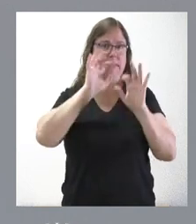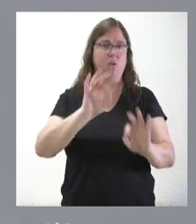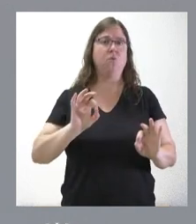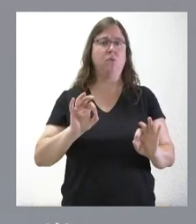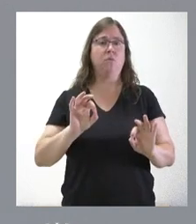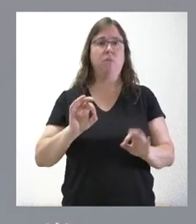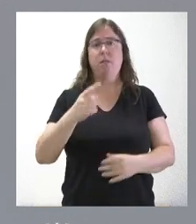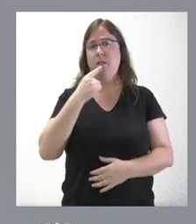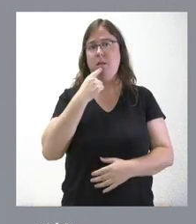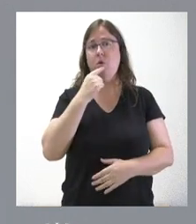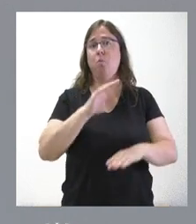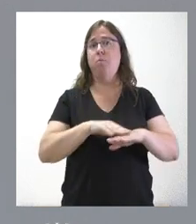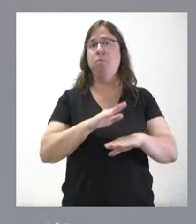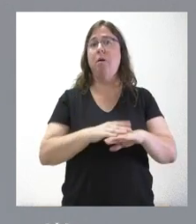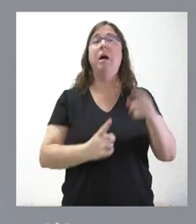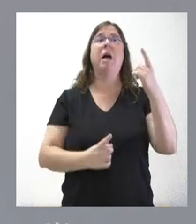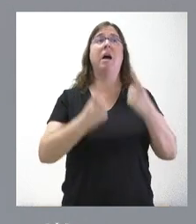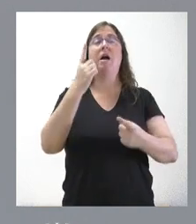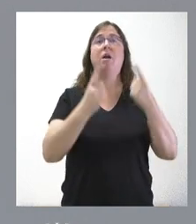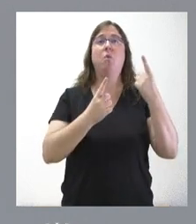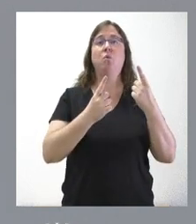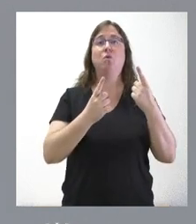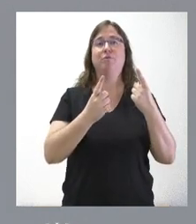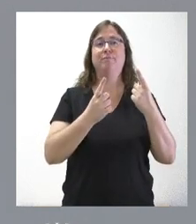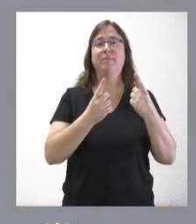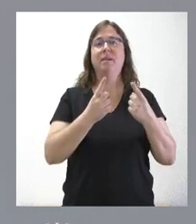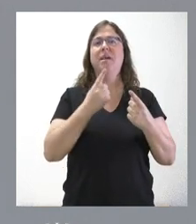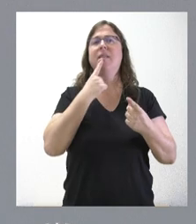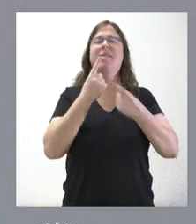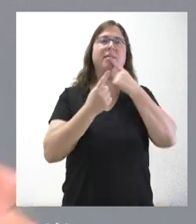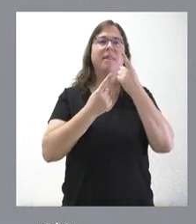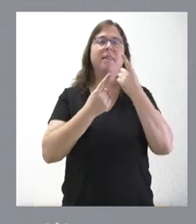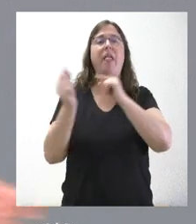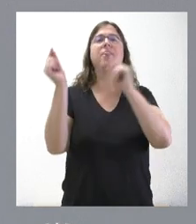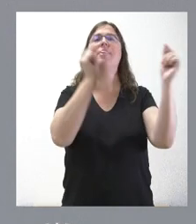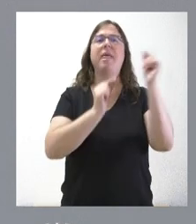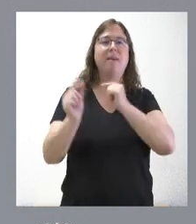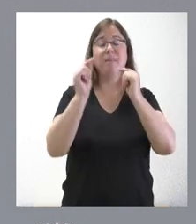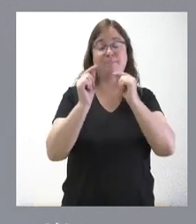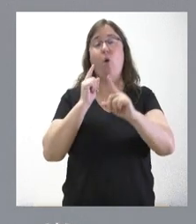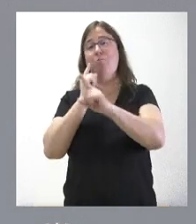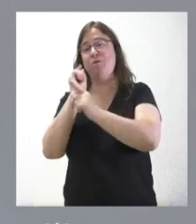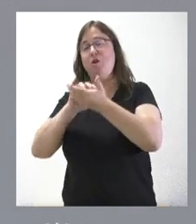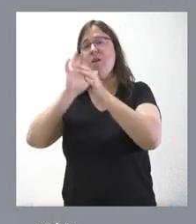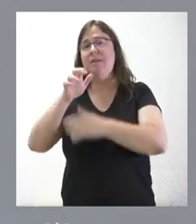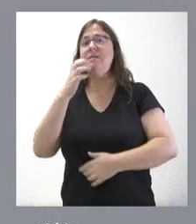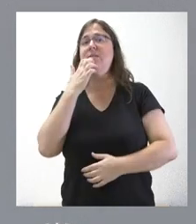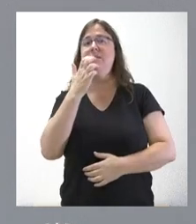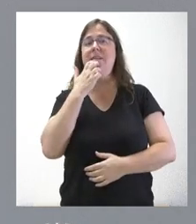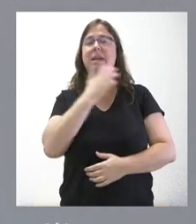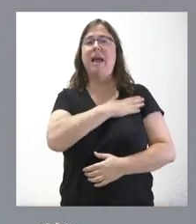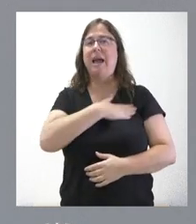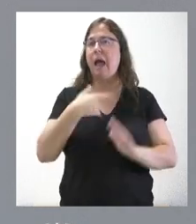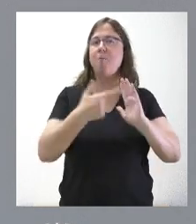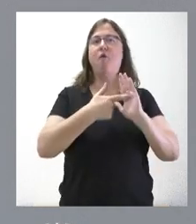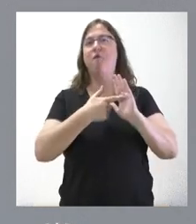Lo digo porque algunos recordarán ustedes que abrieron el debate, sobre todo en la oposición en Castilla y León, de si intentábamos